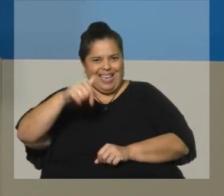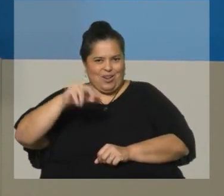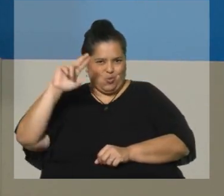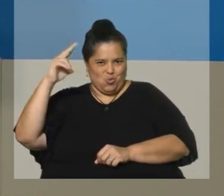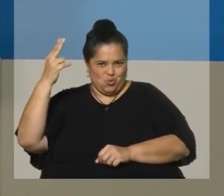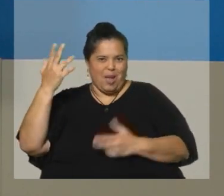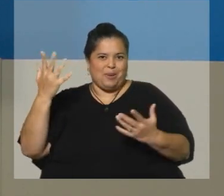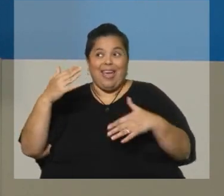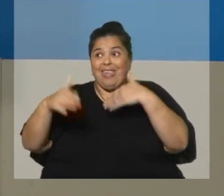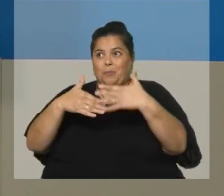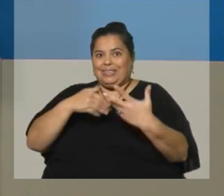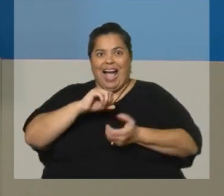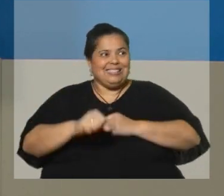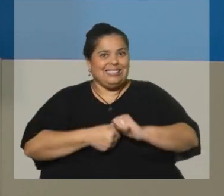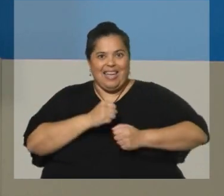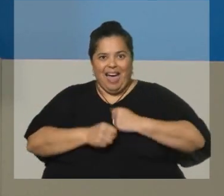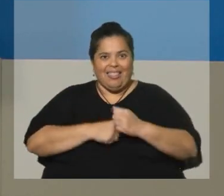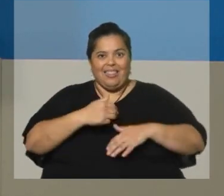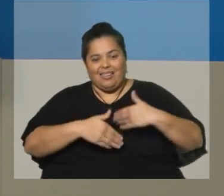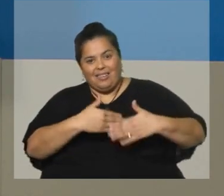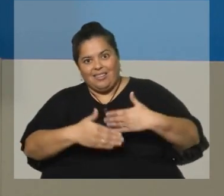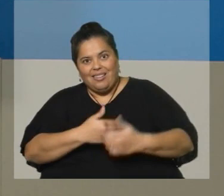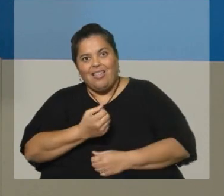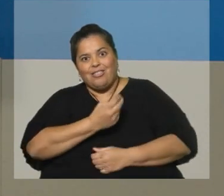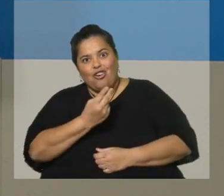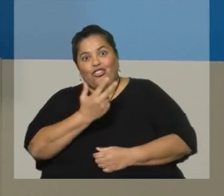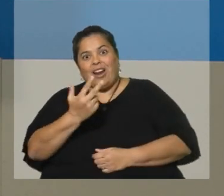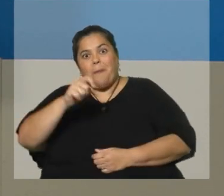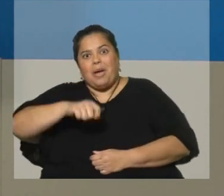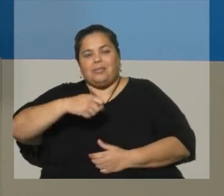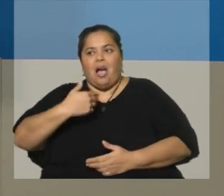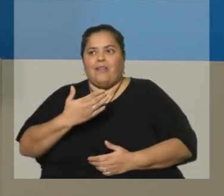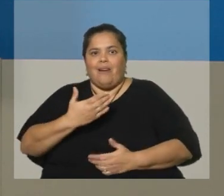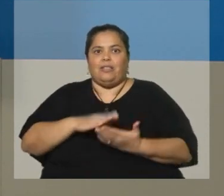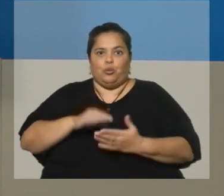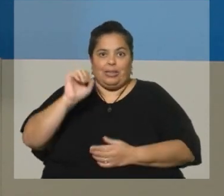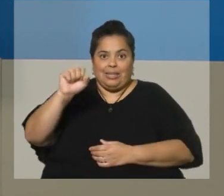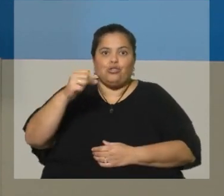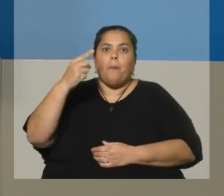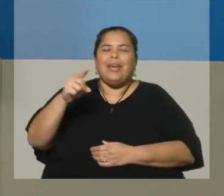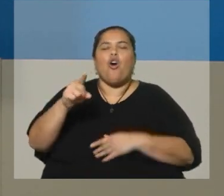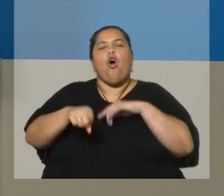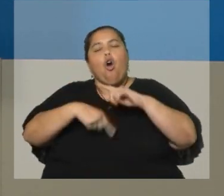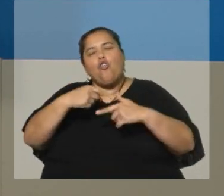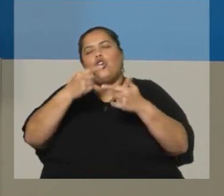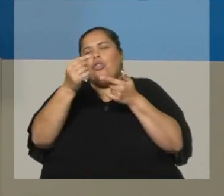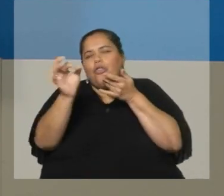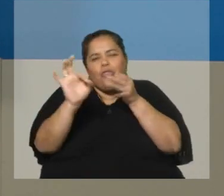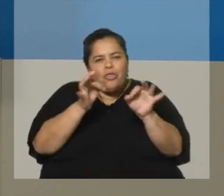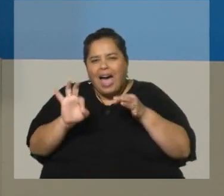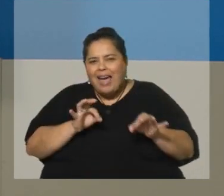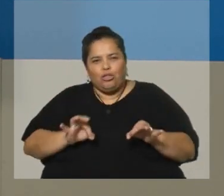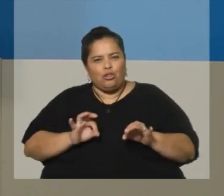ansiedades que se van a generar después de dos o tres meses de hablar mucho sobre el censo. Pero los datos finos, los datos con cortes, por ejemplo, por